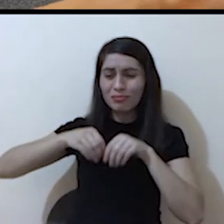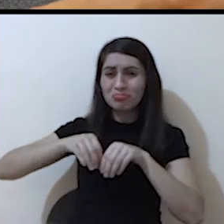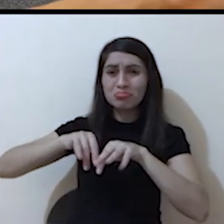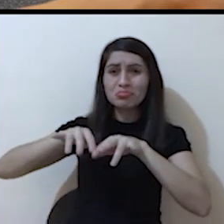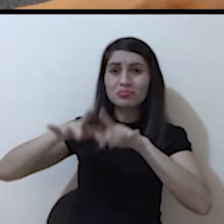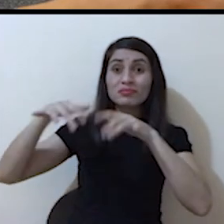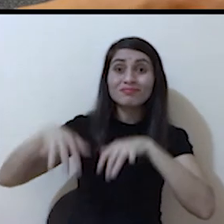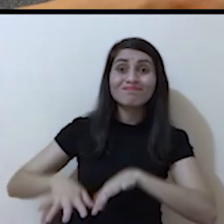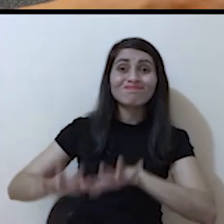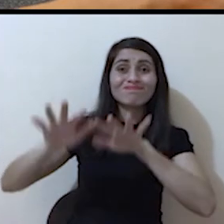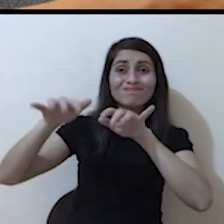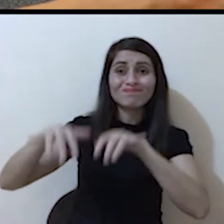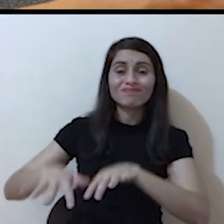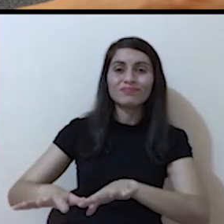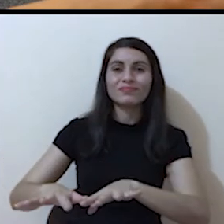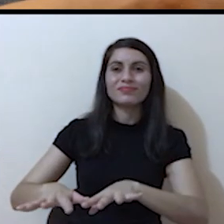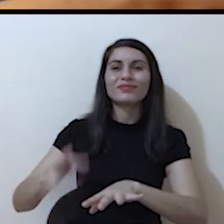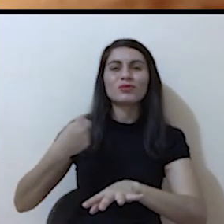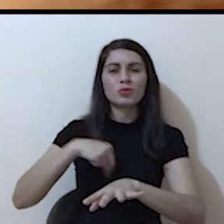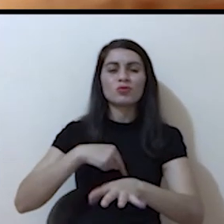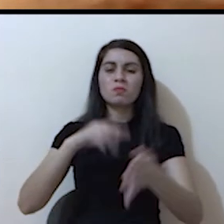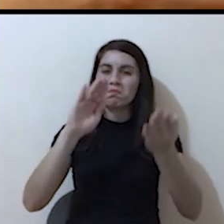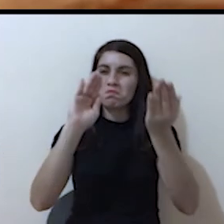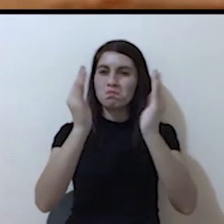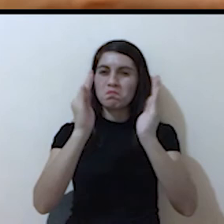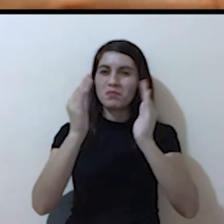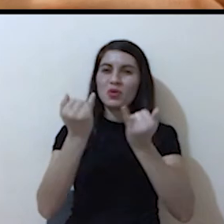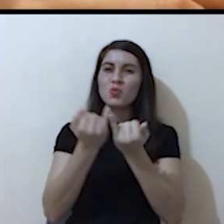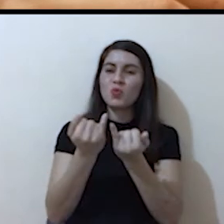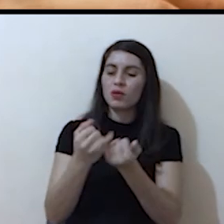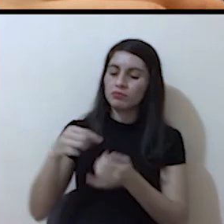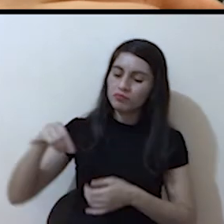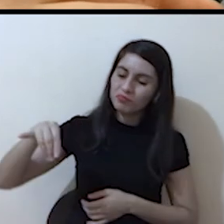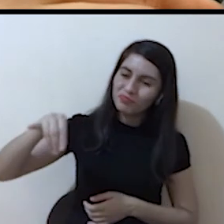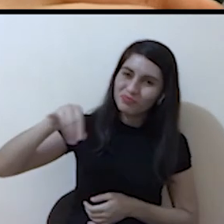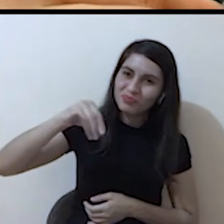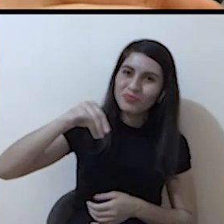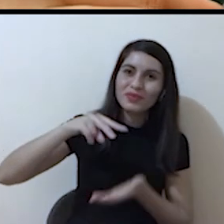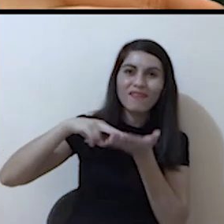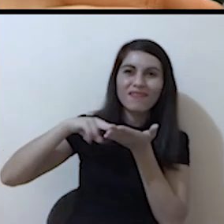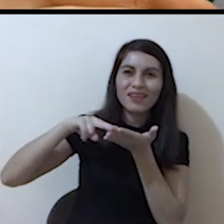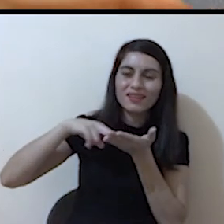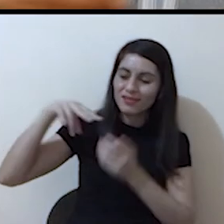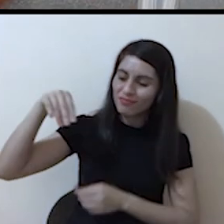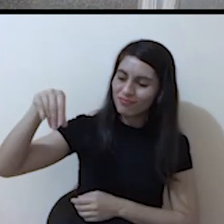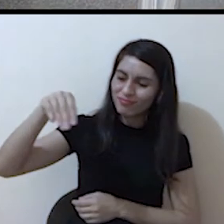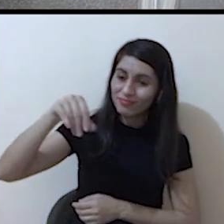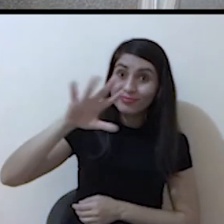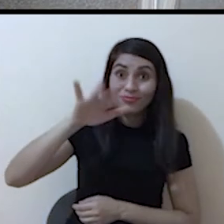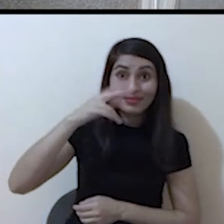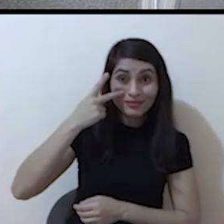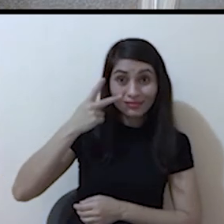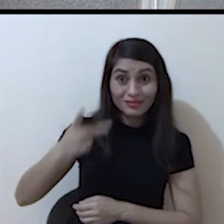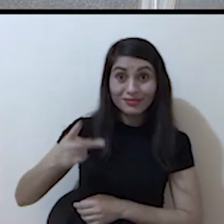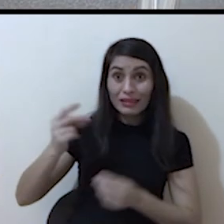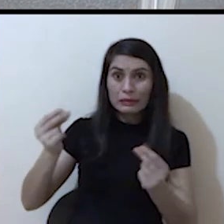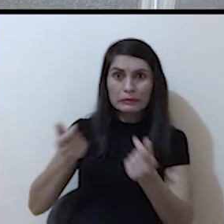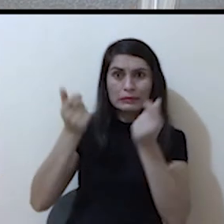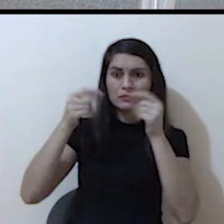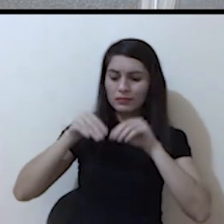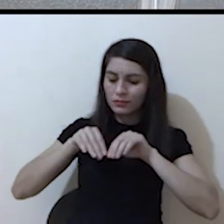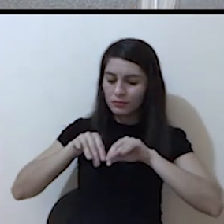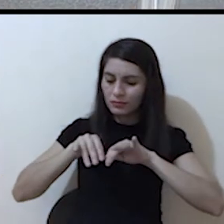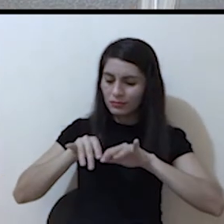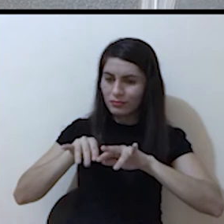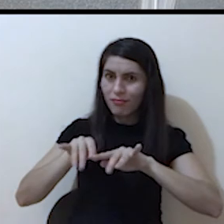Estos los simularemos con el colorante de color verde. Mira cómo se va esparciendo dentro